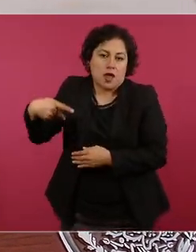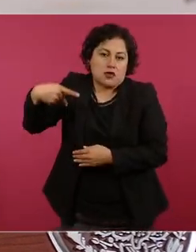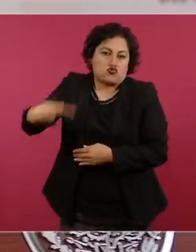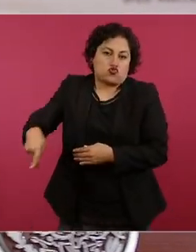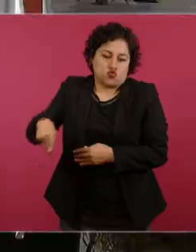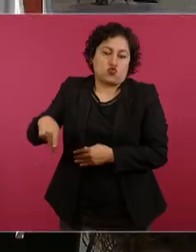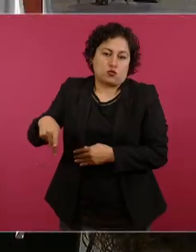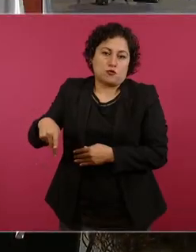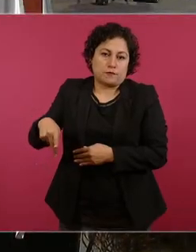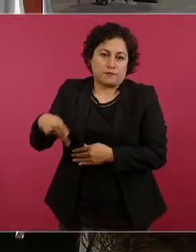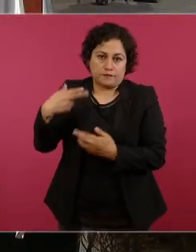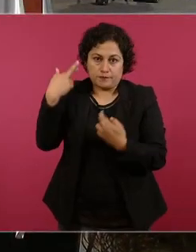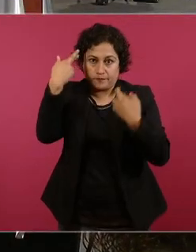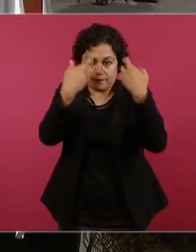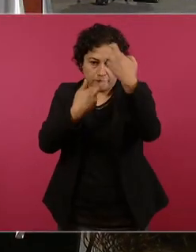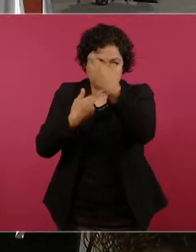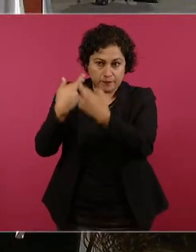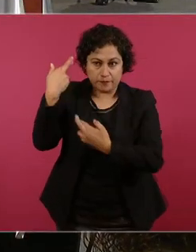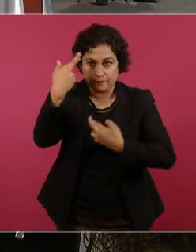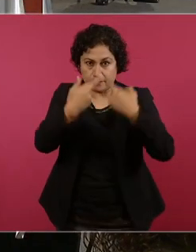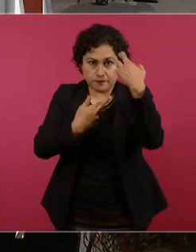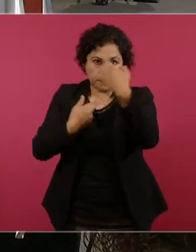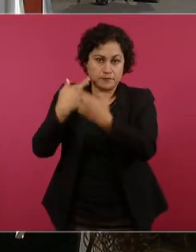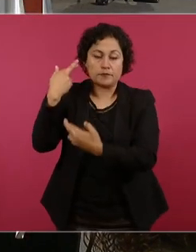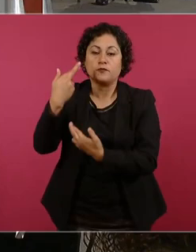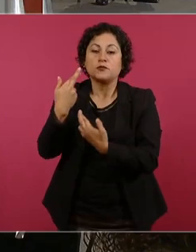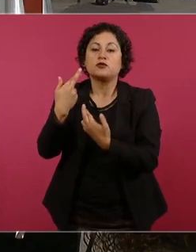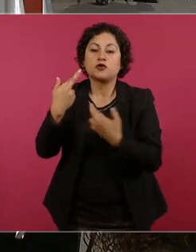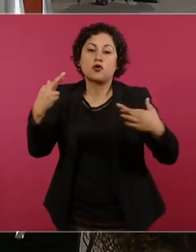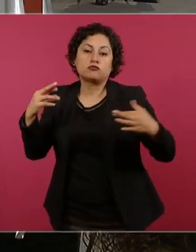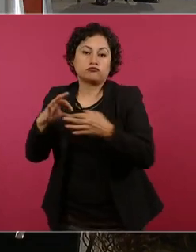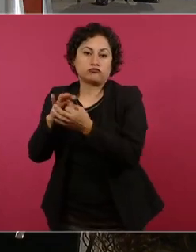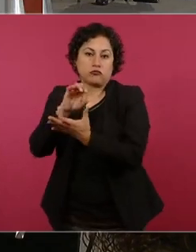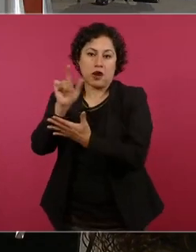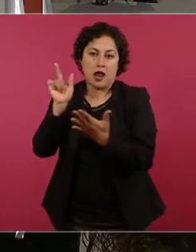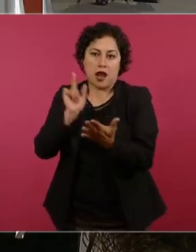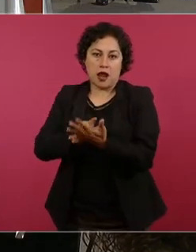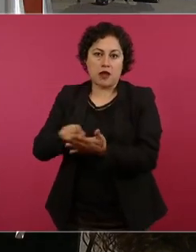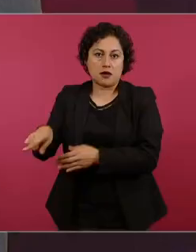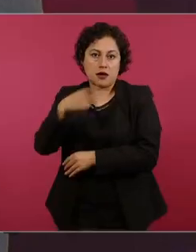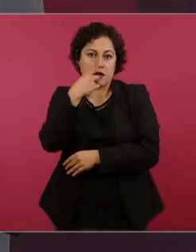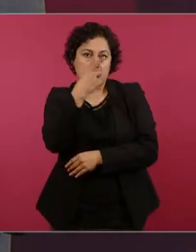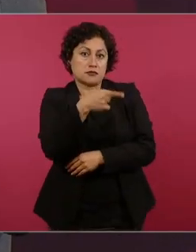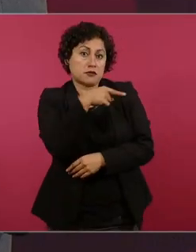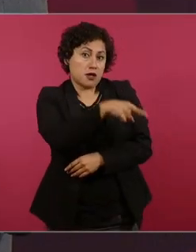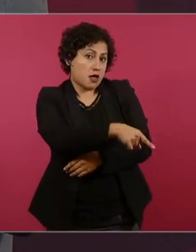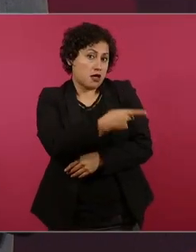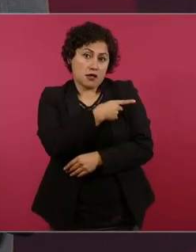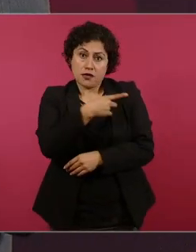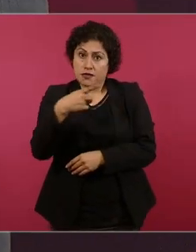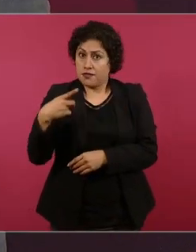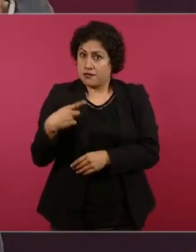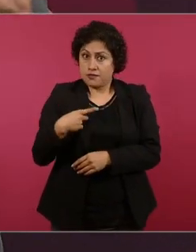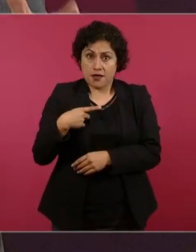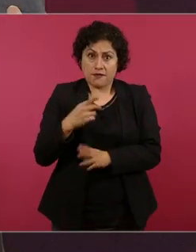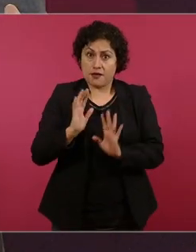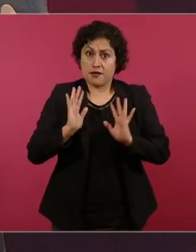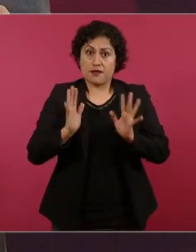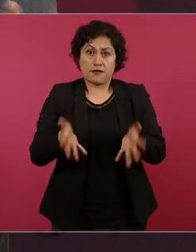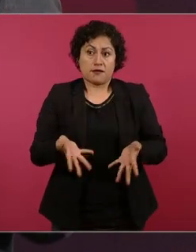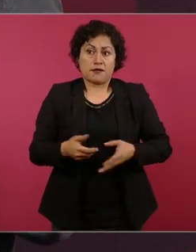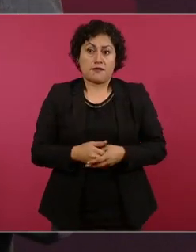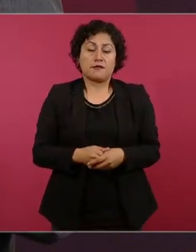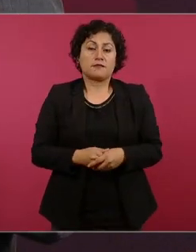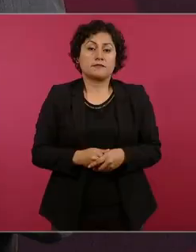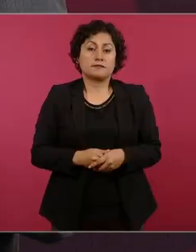conformidad con la ley se debe el dinero a la Hacienda